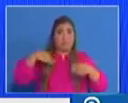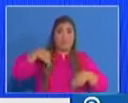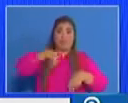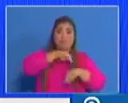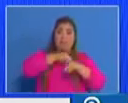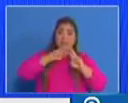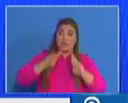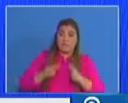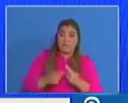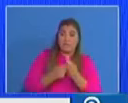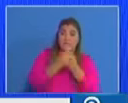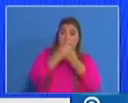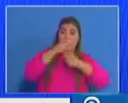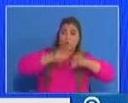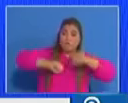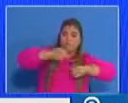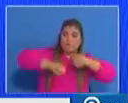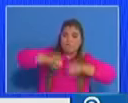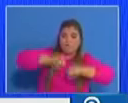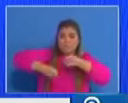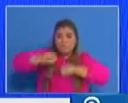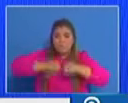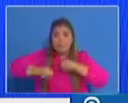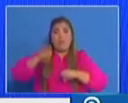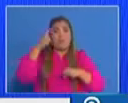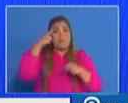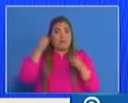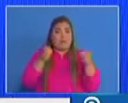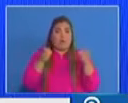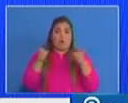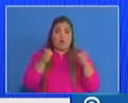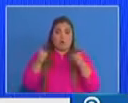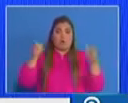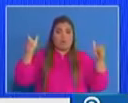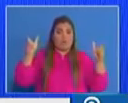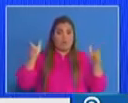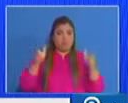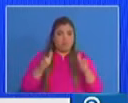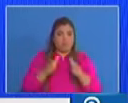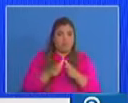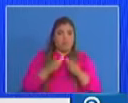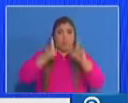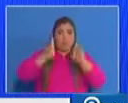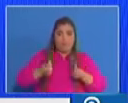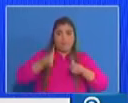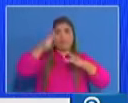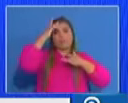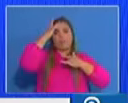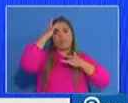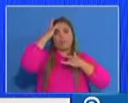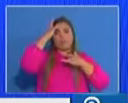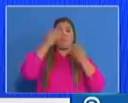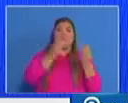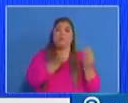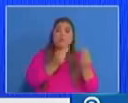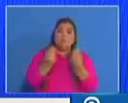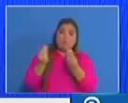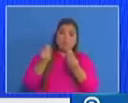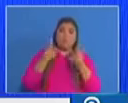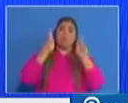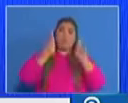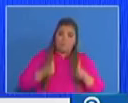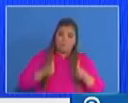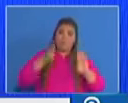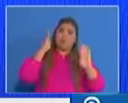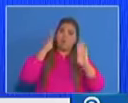ideal que aspiramos tener, indica que de alguna manera muchos hemos cumplido con esta misión